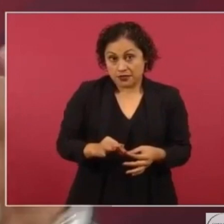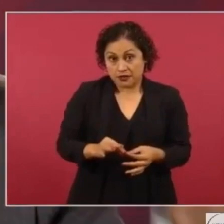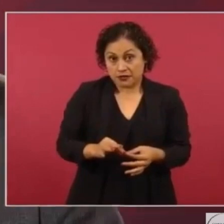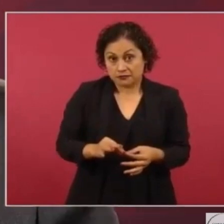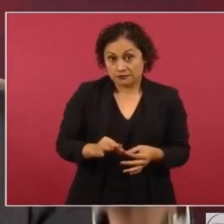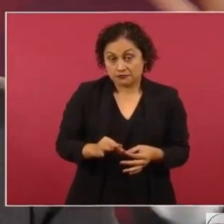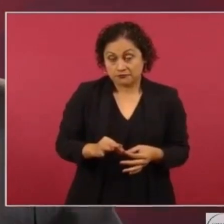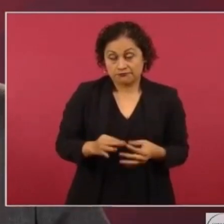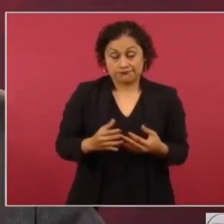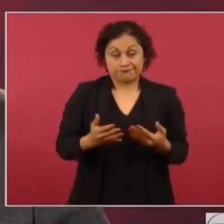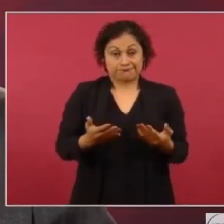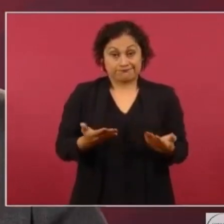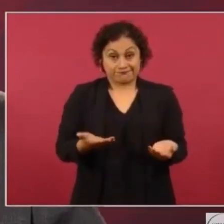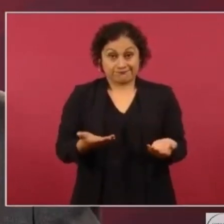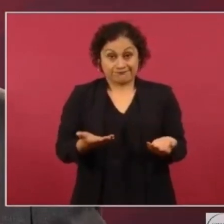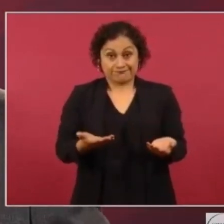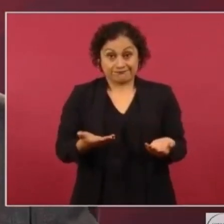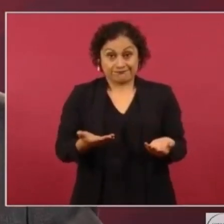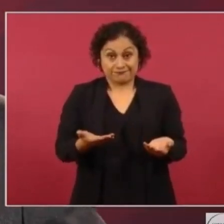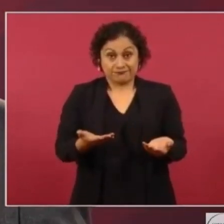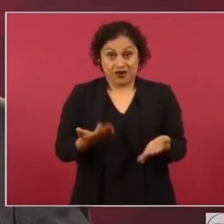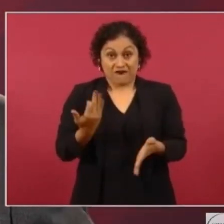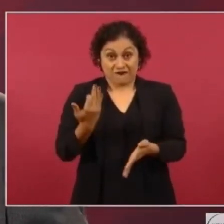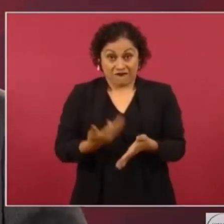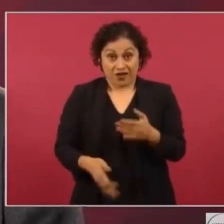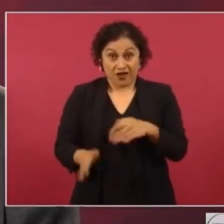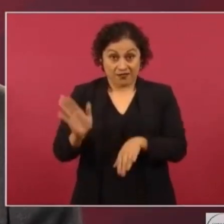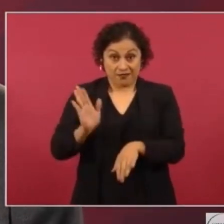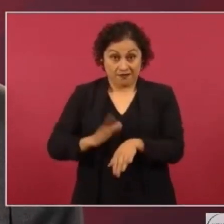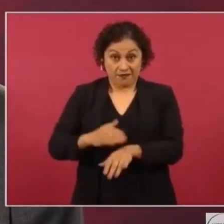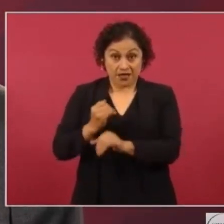hay que ventilar todo